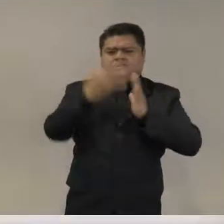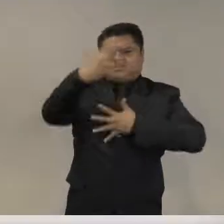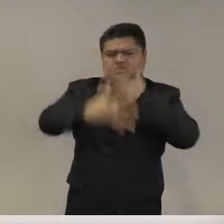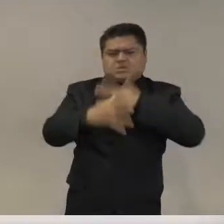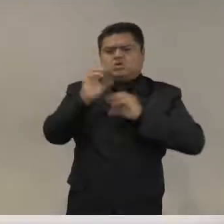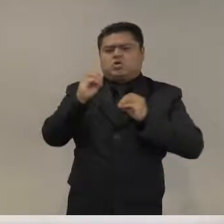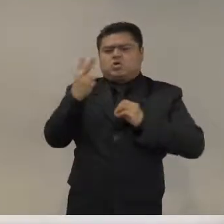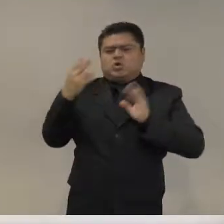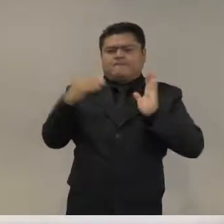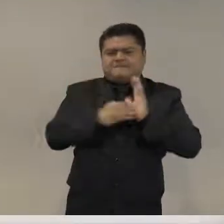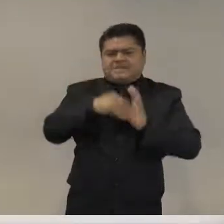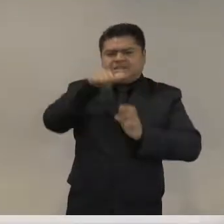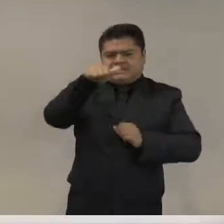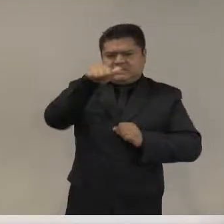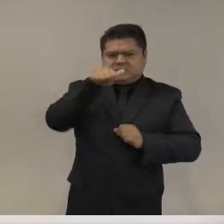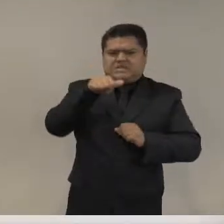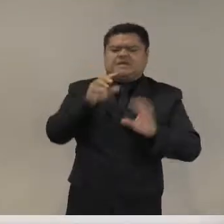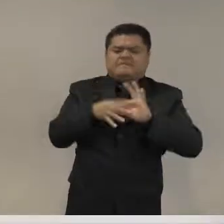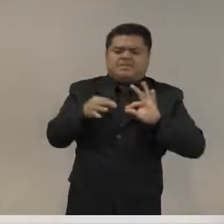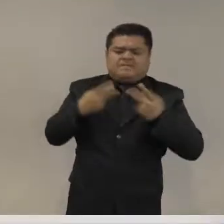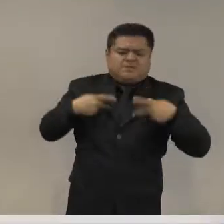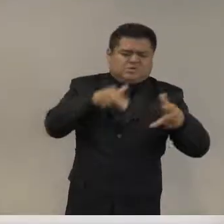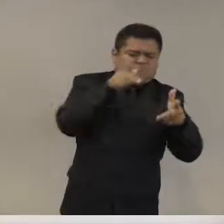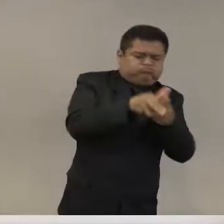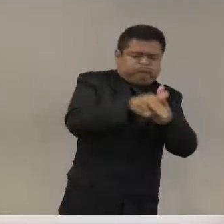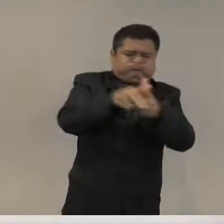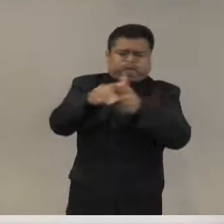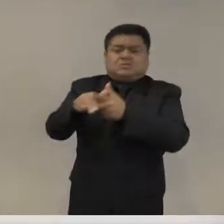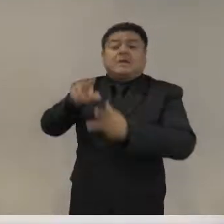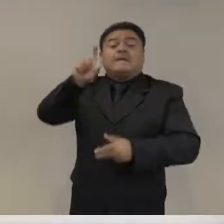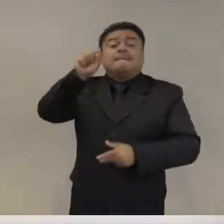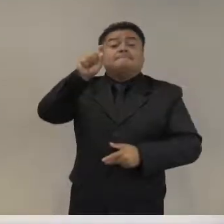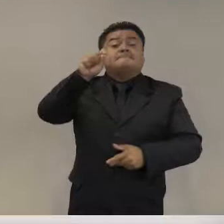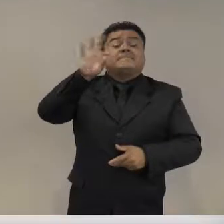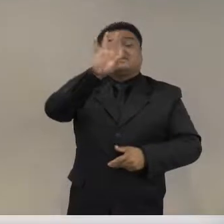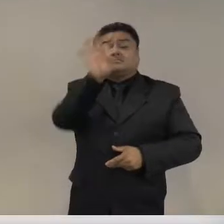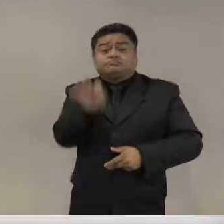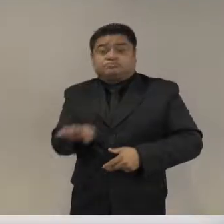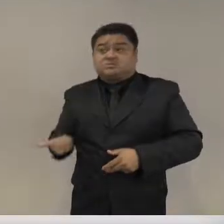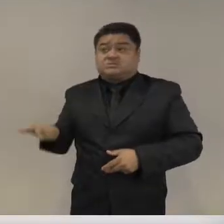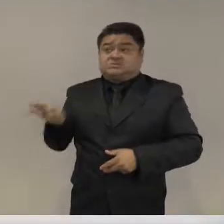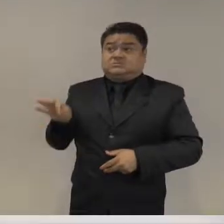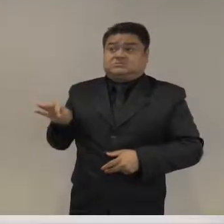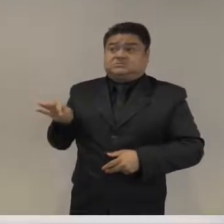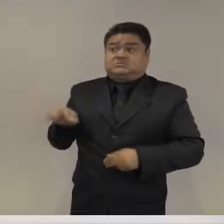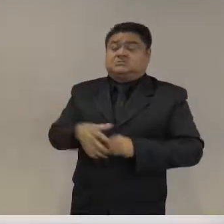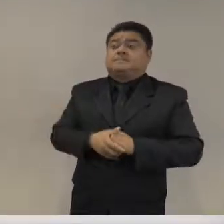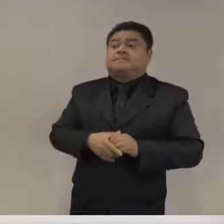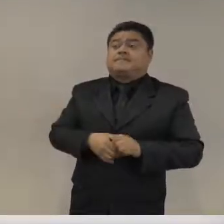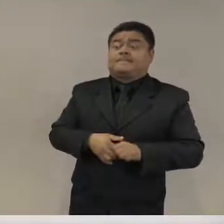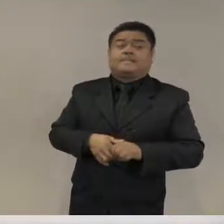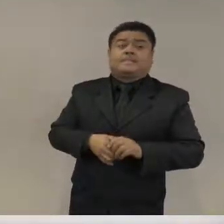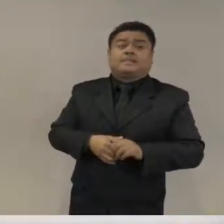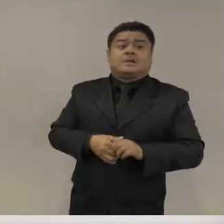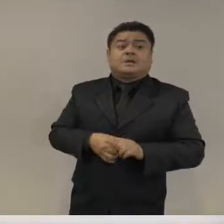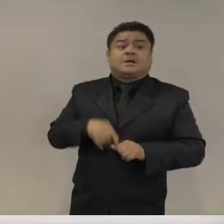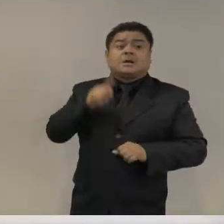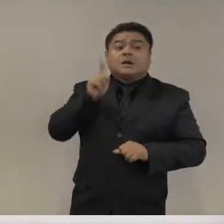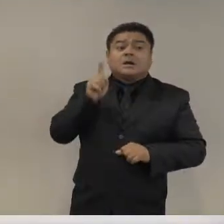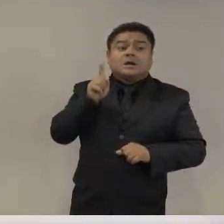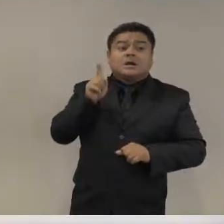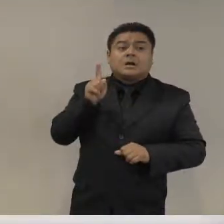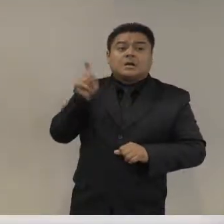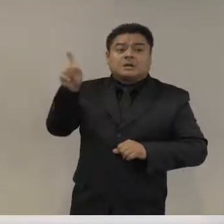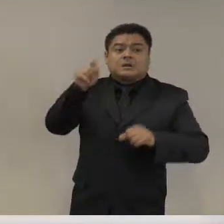por cada 100 mil. Es viejo, ahora desafortunadamente México se encontraría en esta lista, pero las flechitas indican